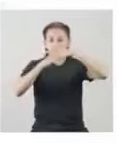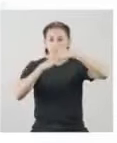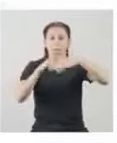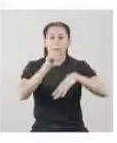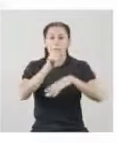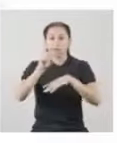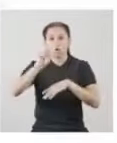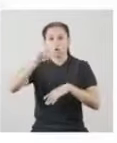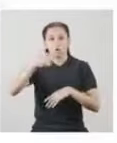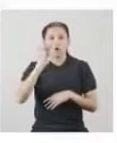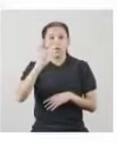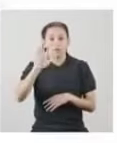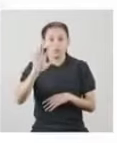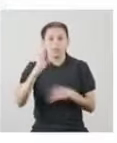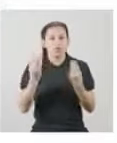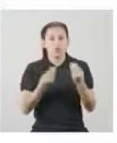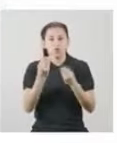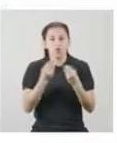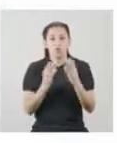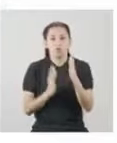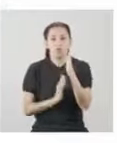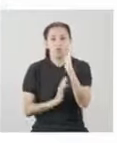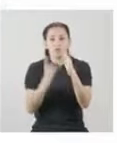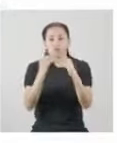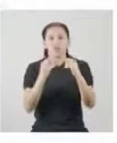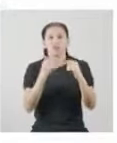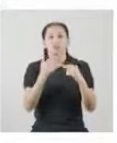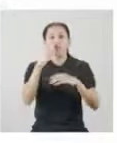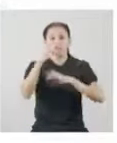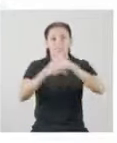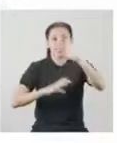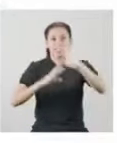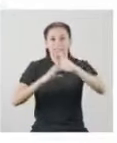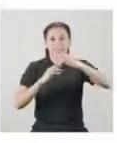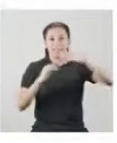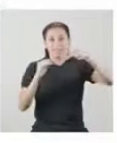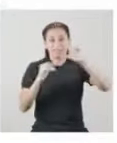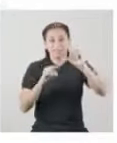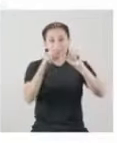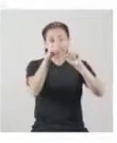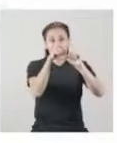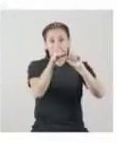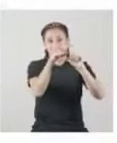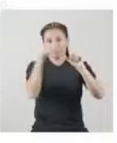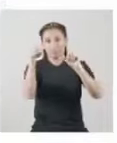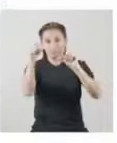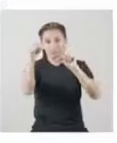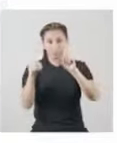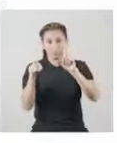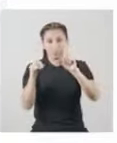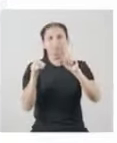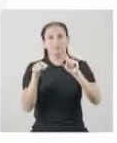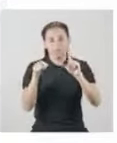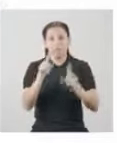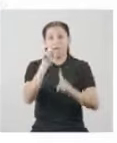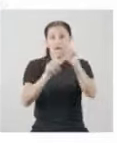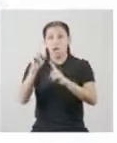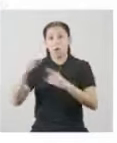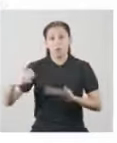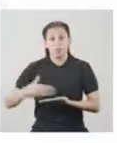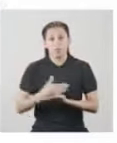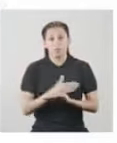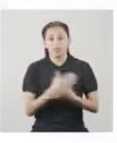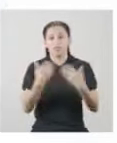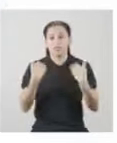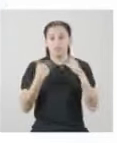centímetros Y la ubicamos trazando una línea recta de color celeste en el plano cartesiano Algunos peces